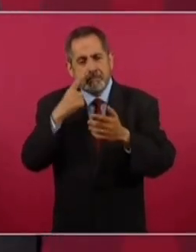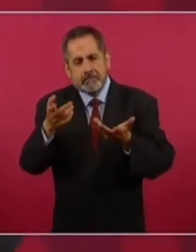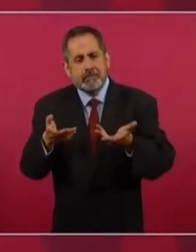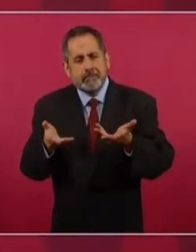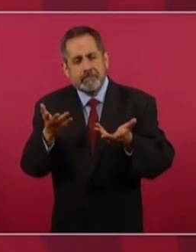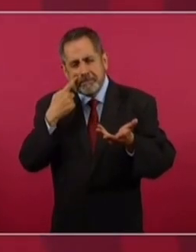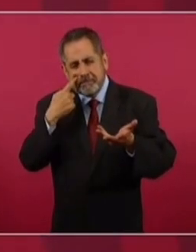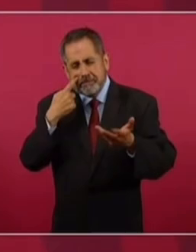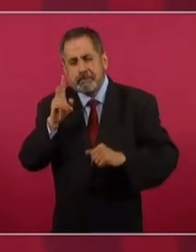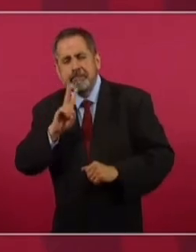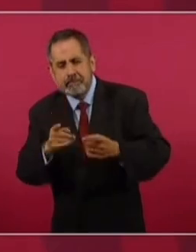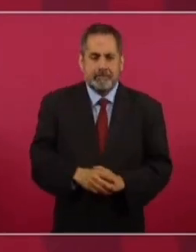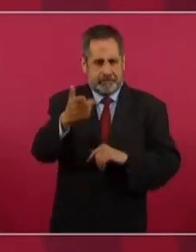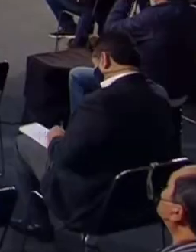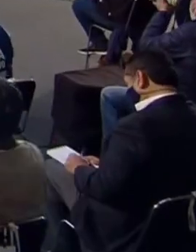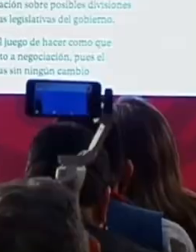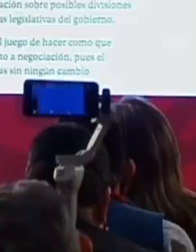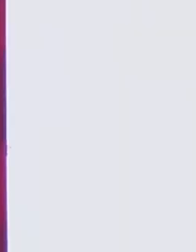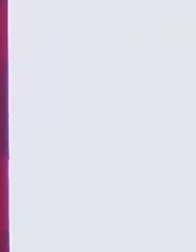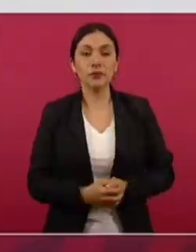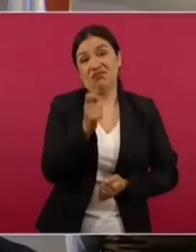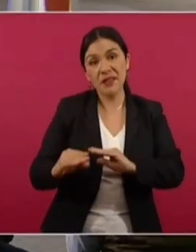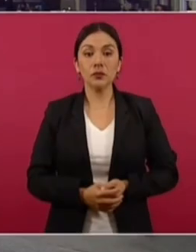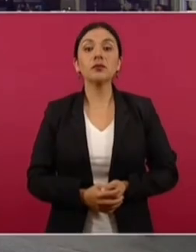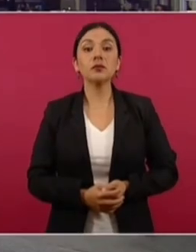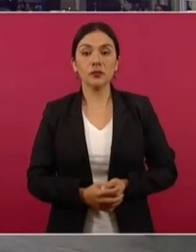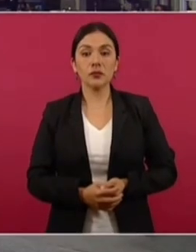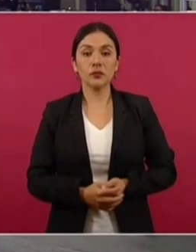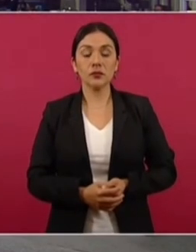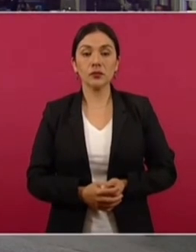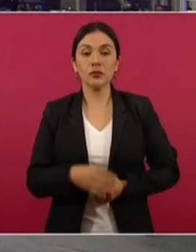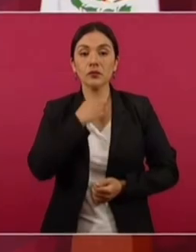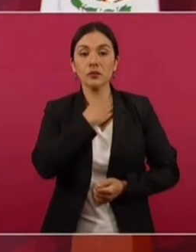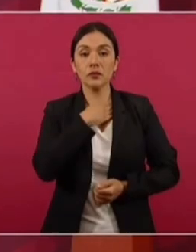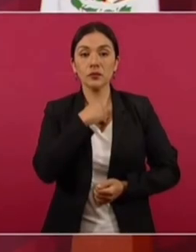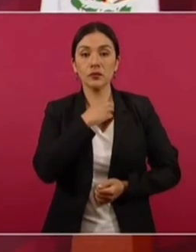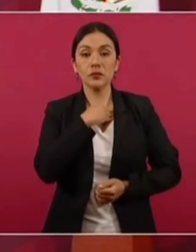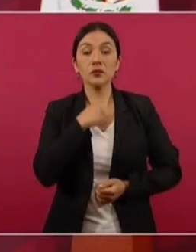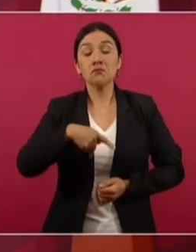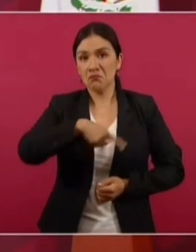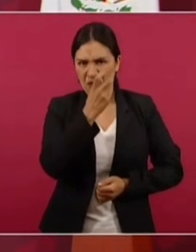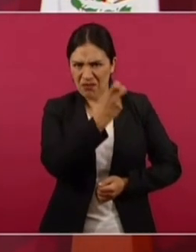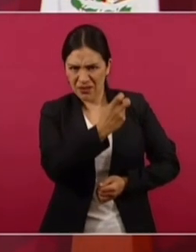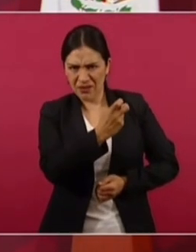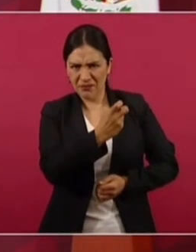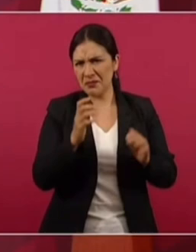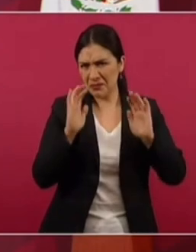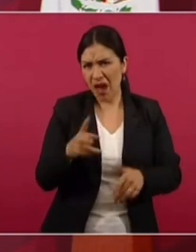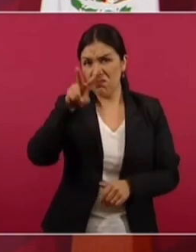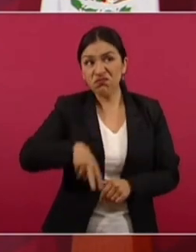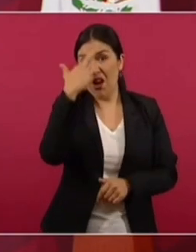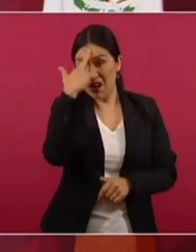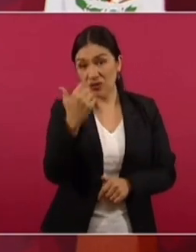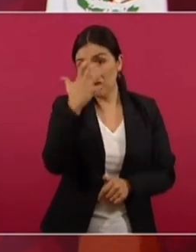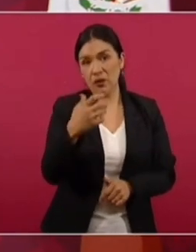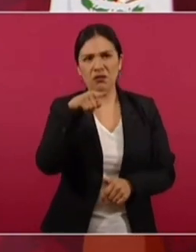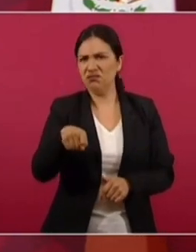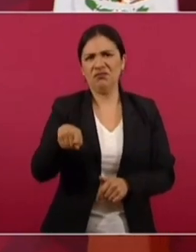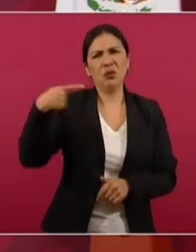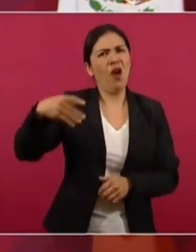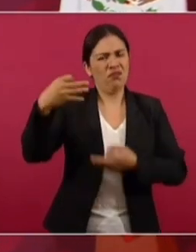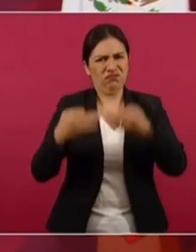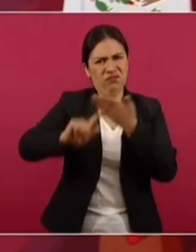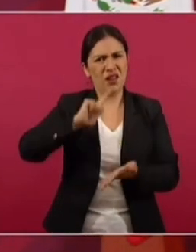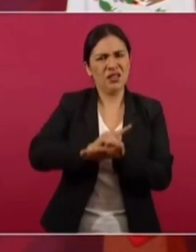en el béisbol, los voy a estar filiando. No tiene razón lo que plantea, el Poder Legislativo está